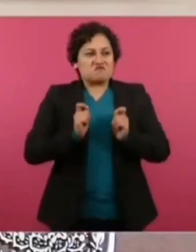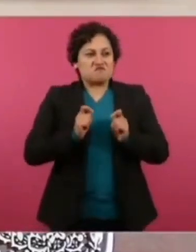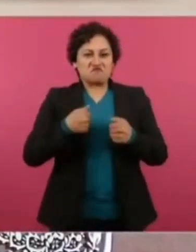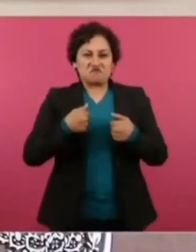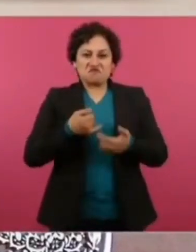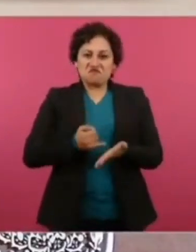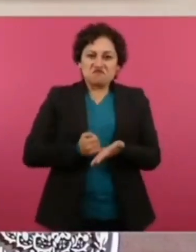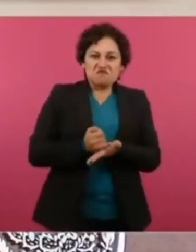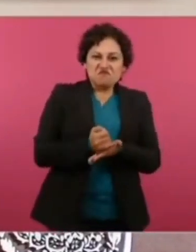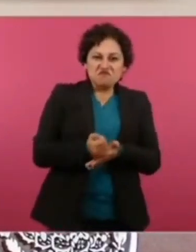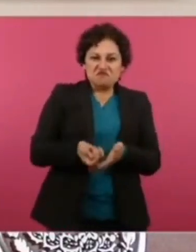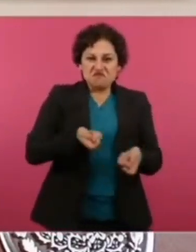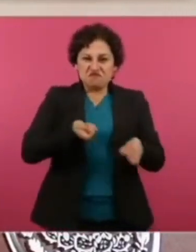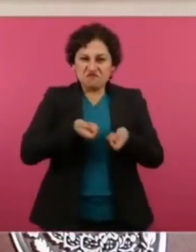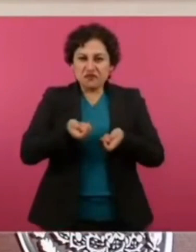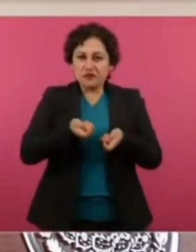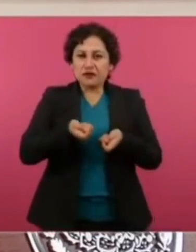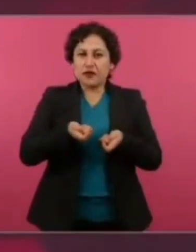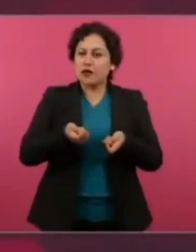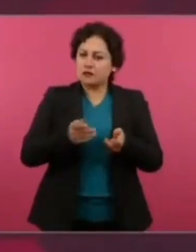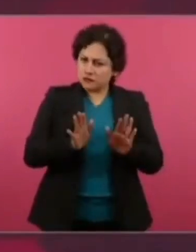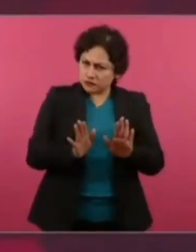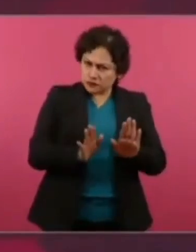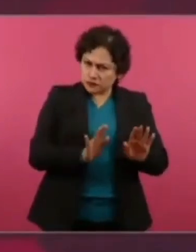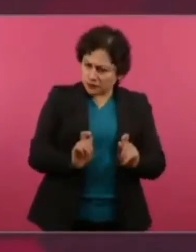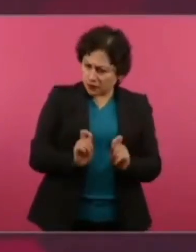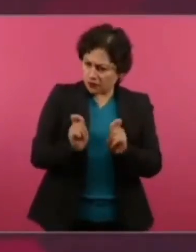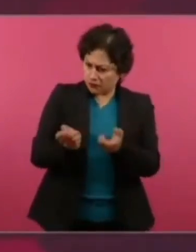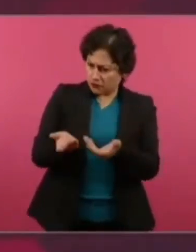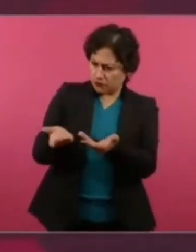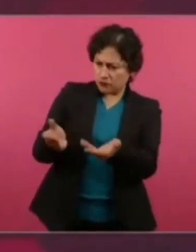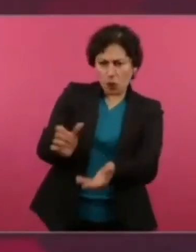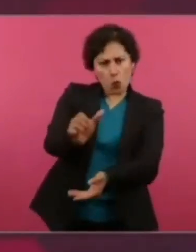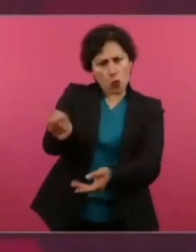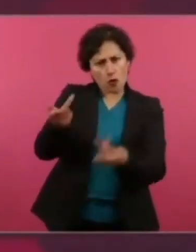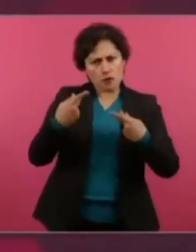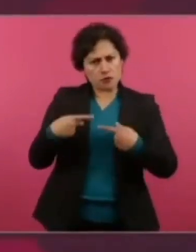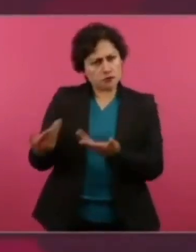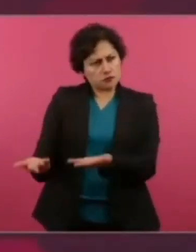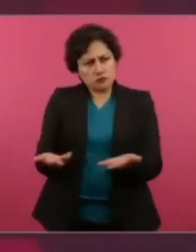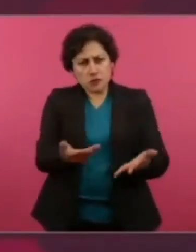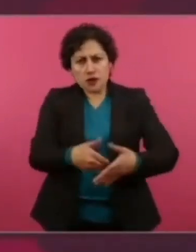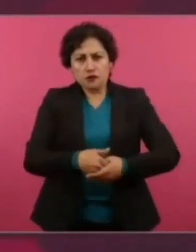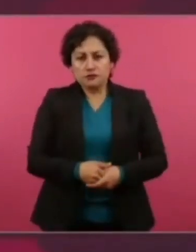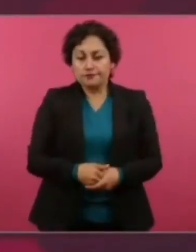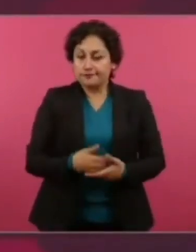además se piensa, y eso es un